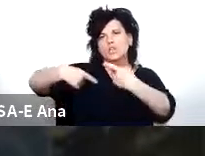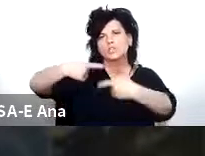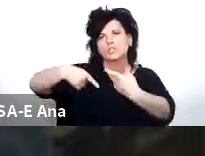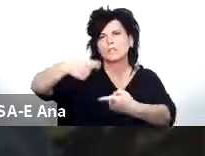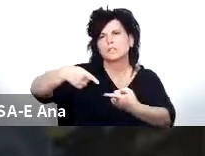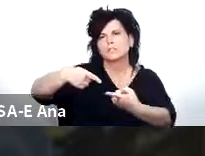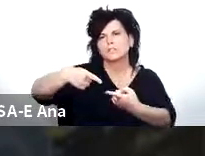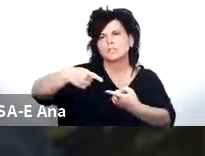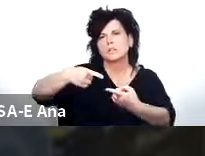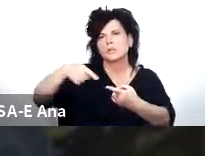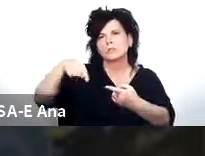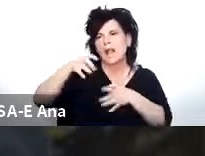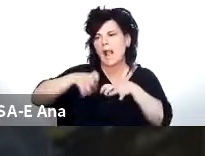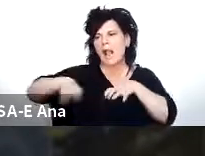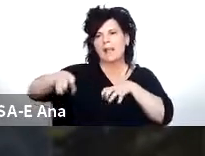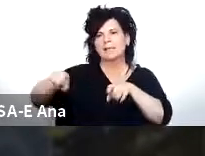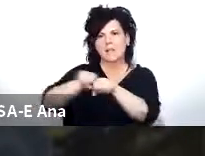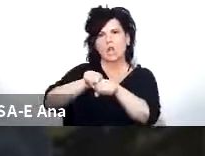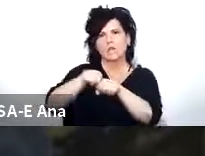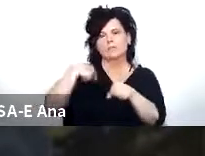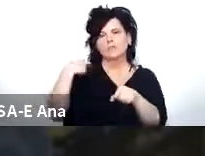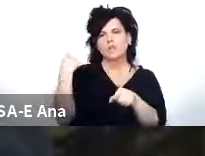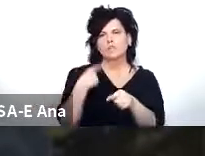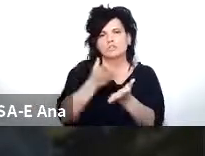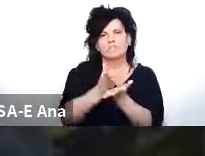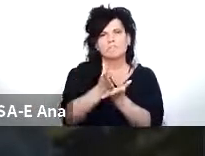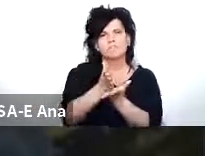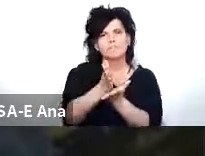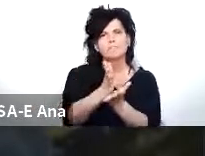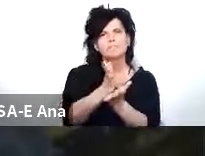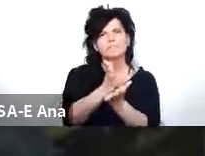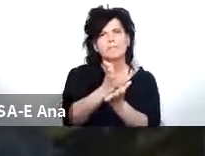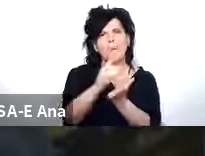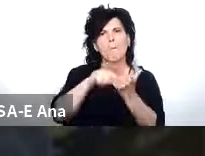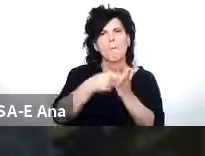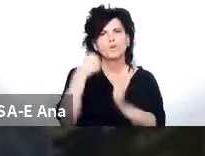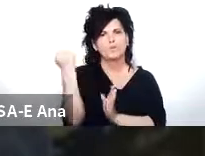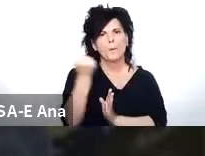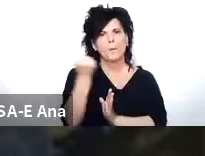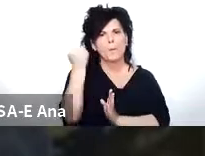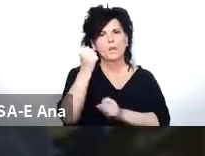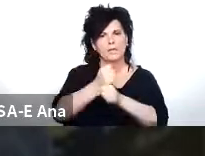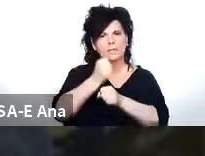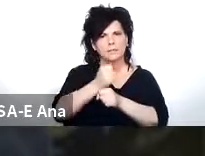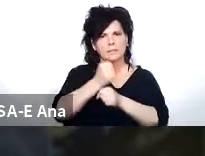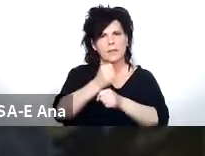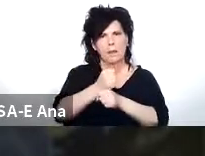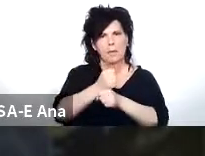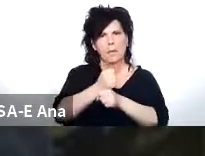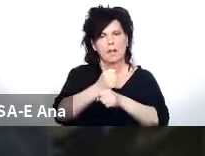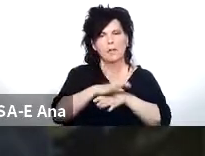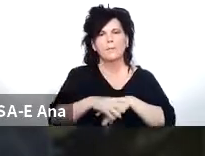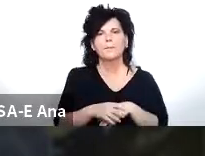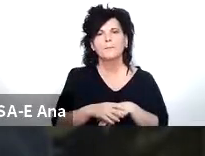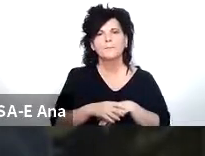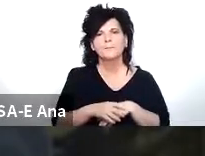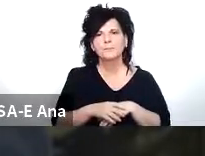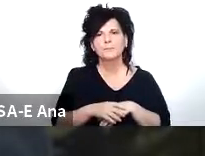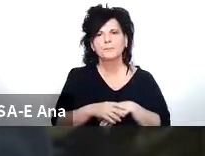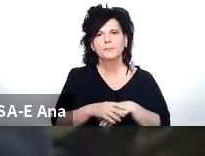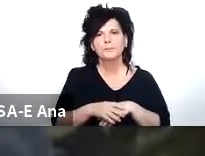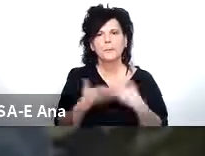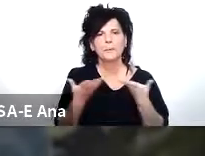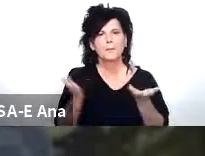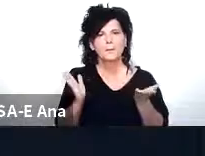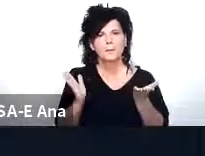Conectividad y que nosotros estamos continuando como uno de los ejes de trabajo de nuestra de nuestra línea de trabajo en acceso bueno